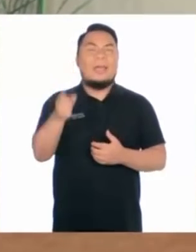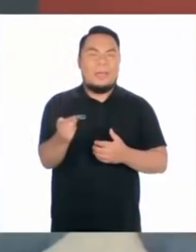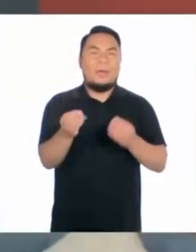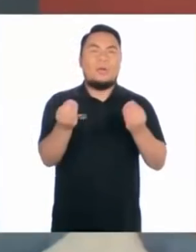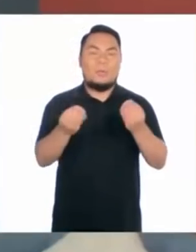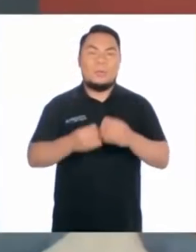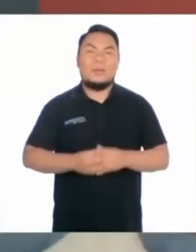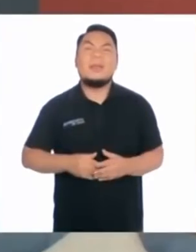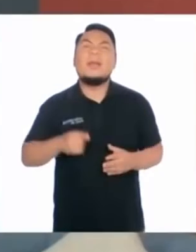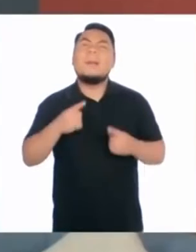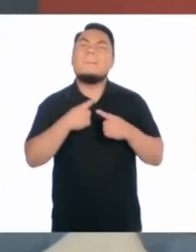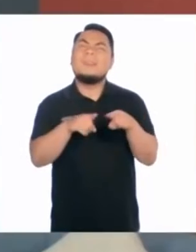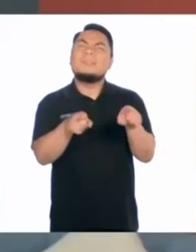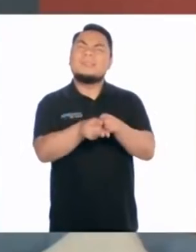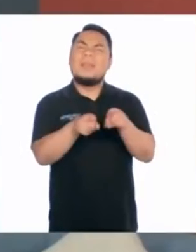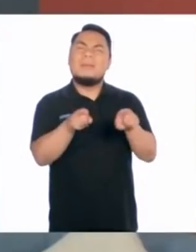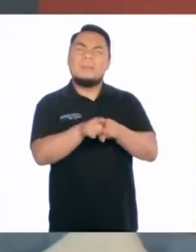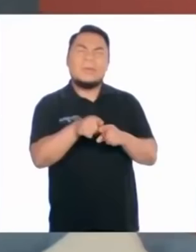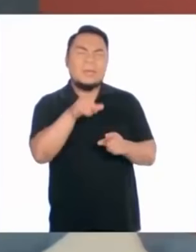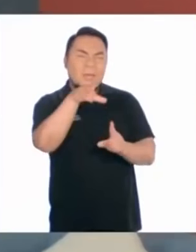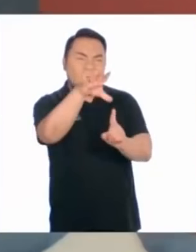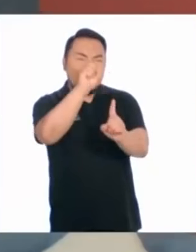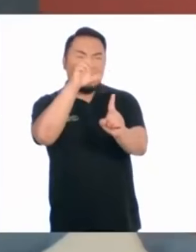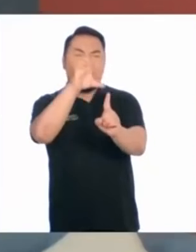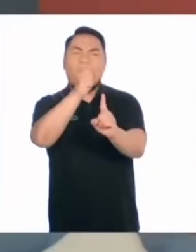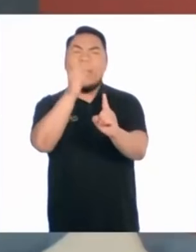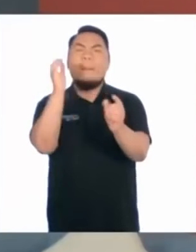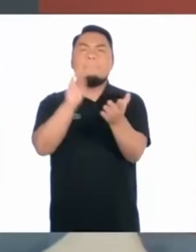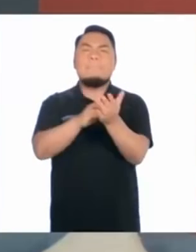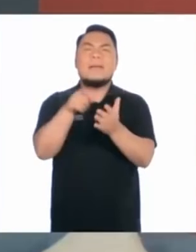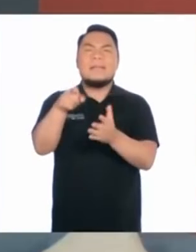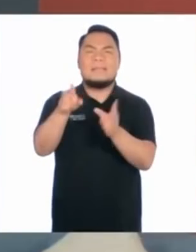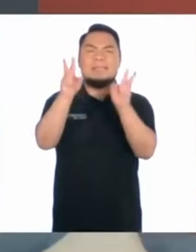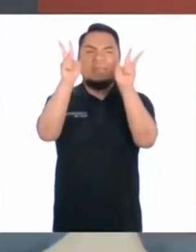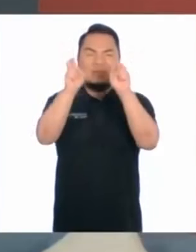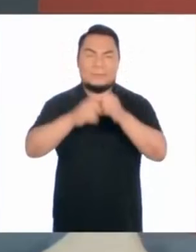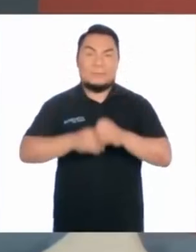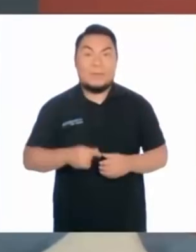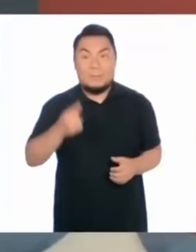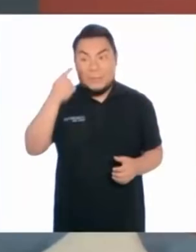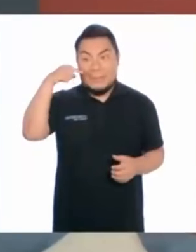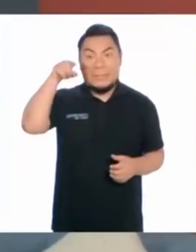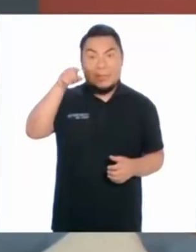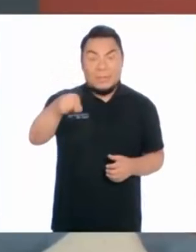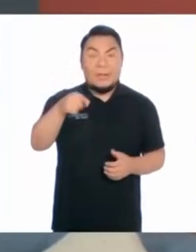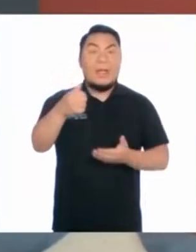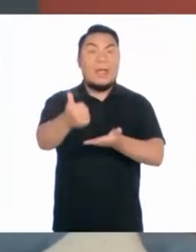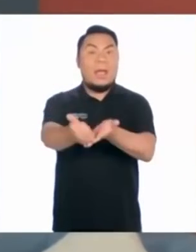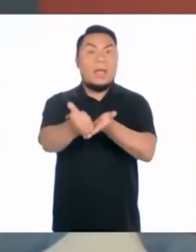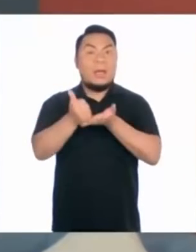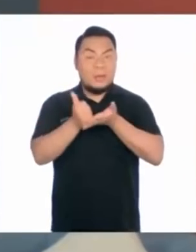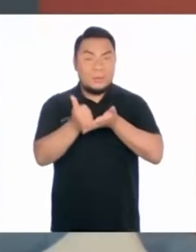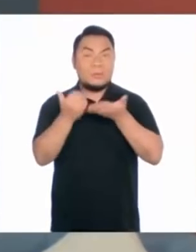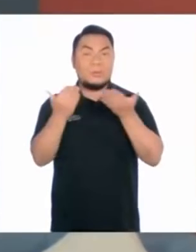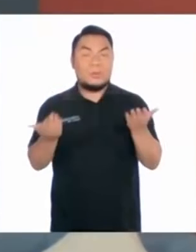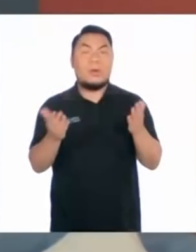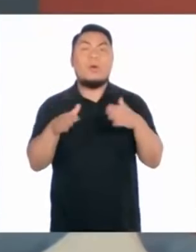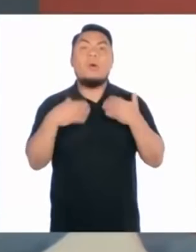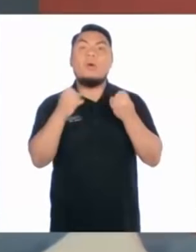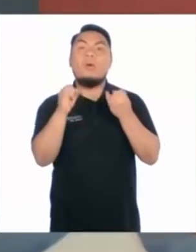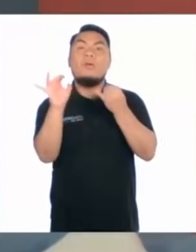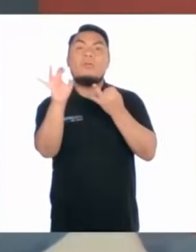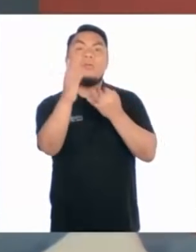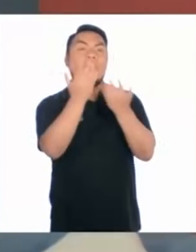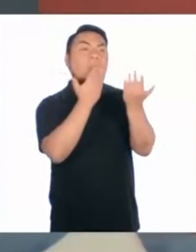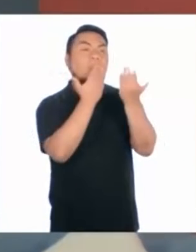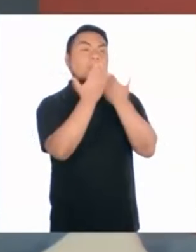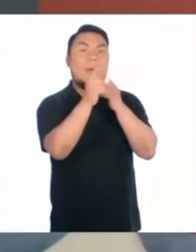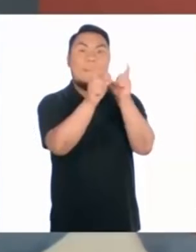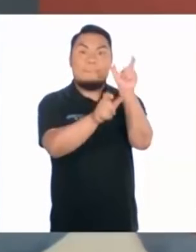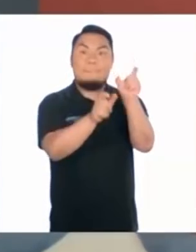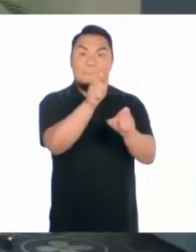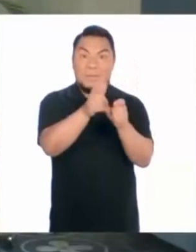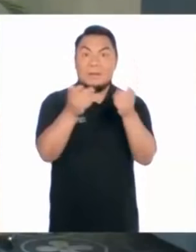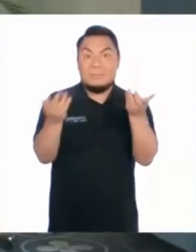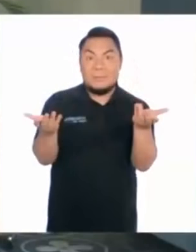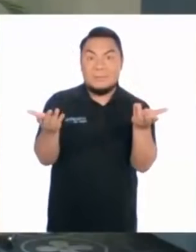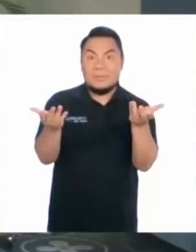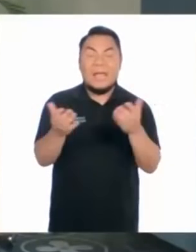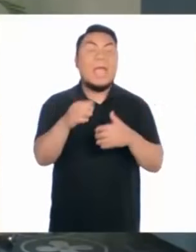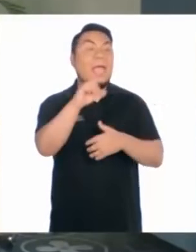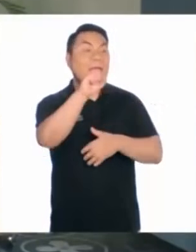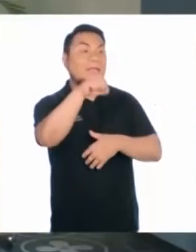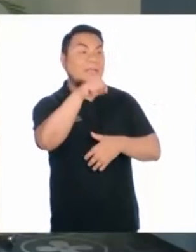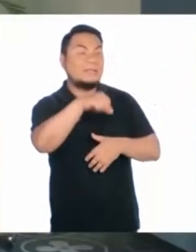Pero creo que nos falta identificar algunas ideas más sobre este tema. Y para ello nos puede ayudar el diálogo con otras personas, ¿no crees?